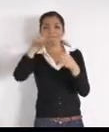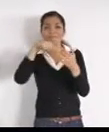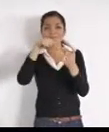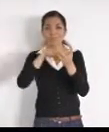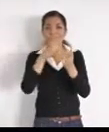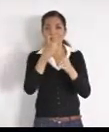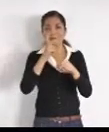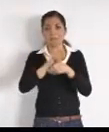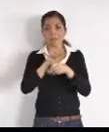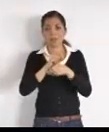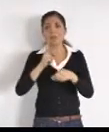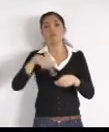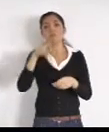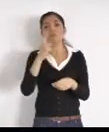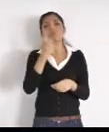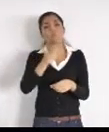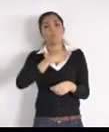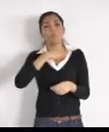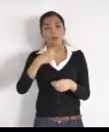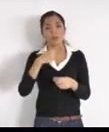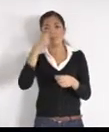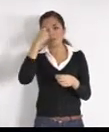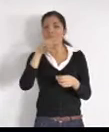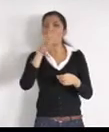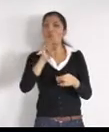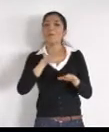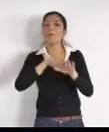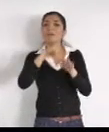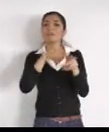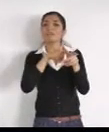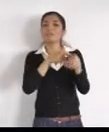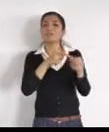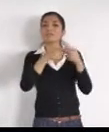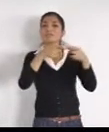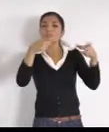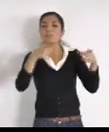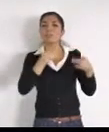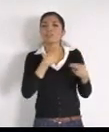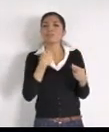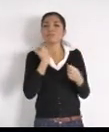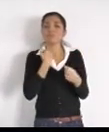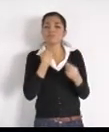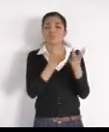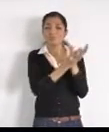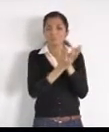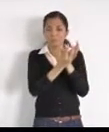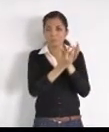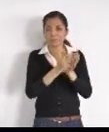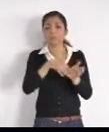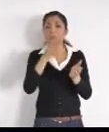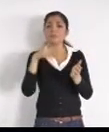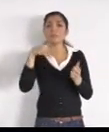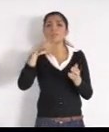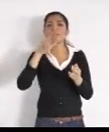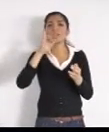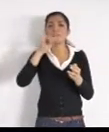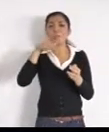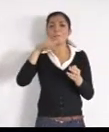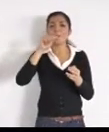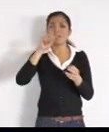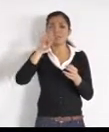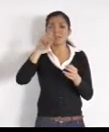nuevamente, Miriam Martínez, por el Facebook, de gobierno, materia de transporte, porque se van esperando, más de 15 minutos el camión,